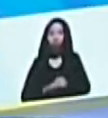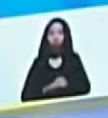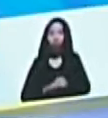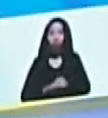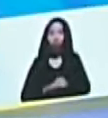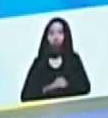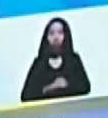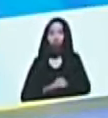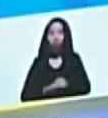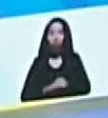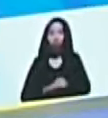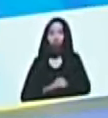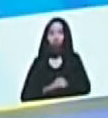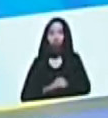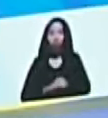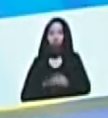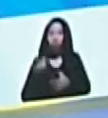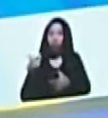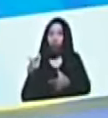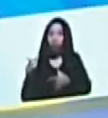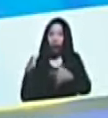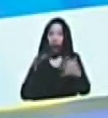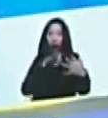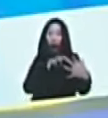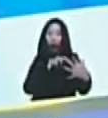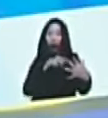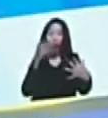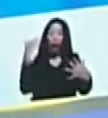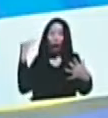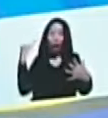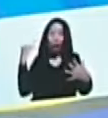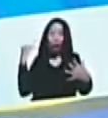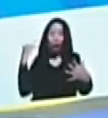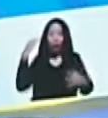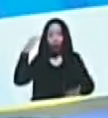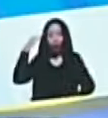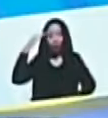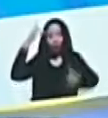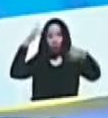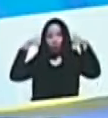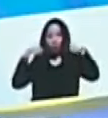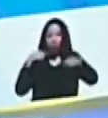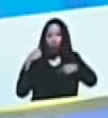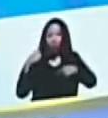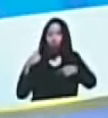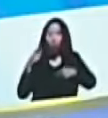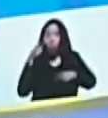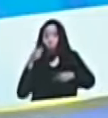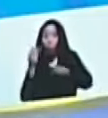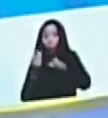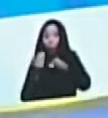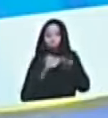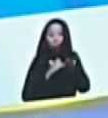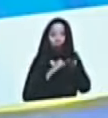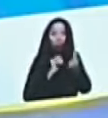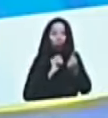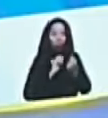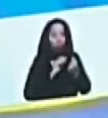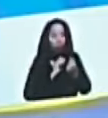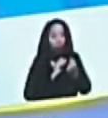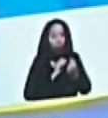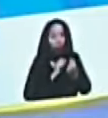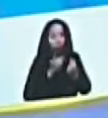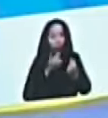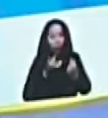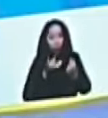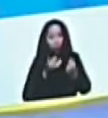y en ese conflicto, el comandante Chávez buscó varias iniciativas de diálogo, hasta que con la